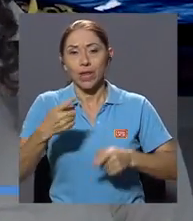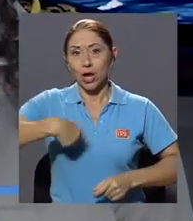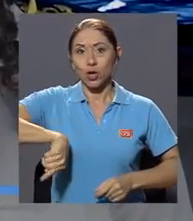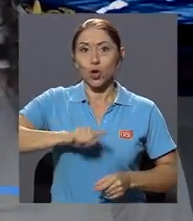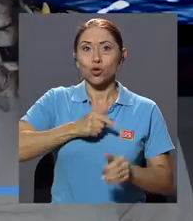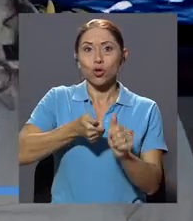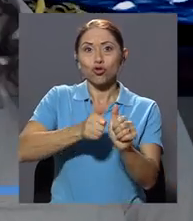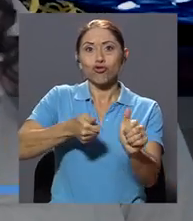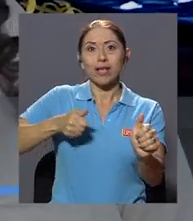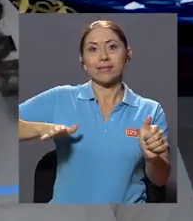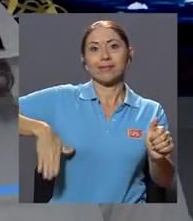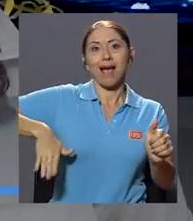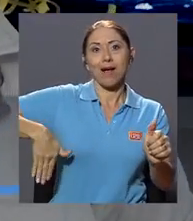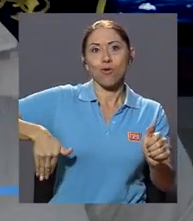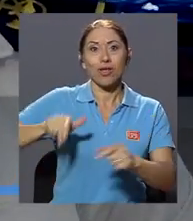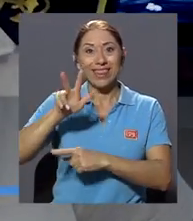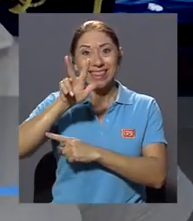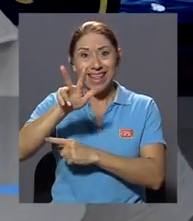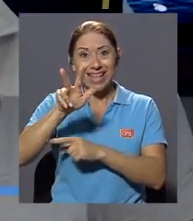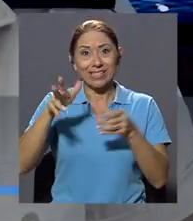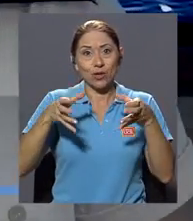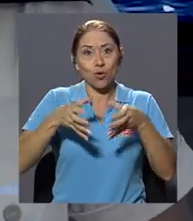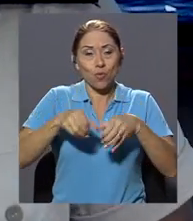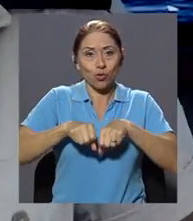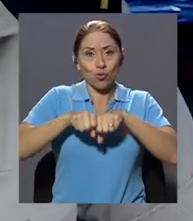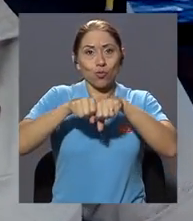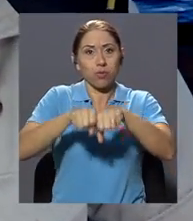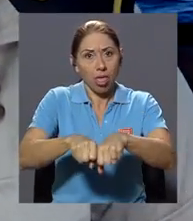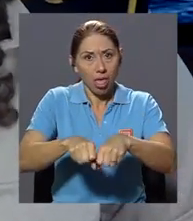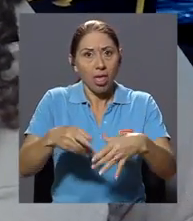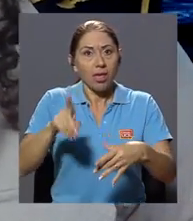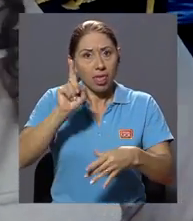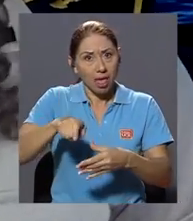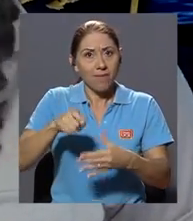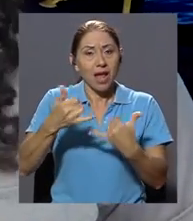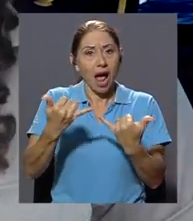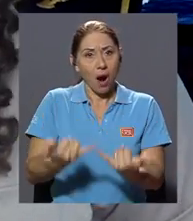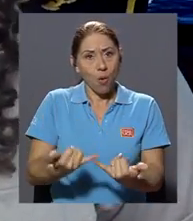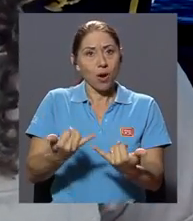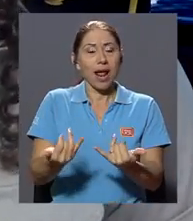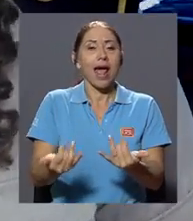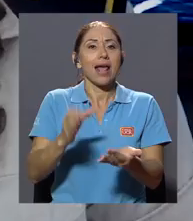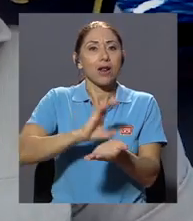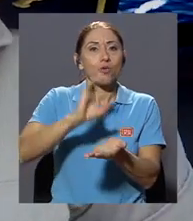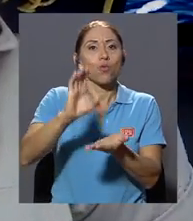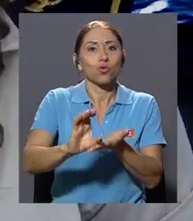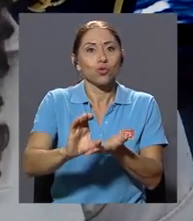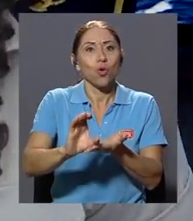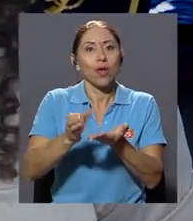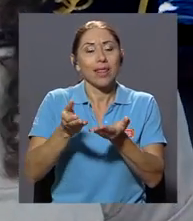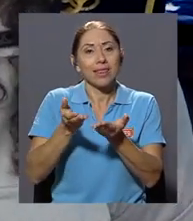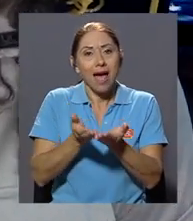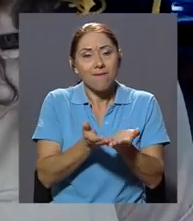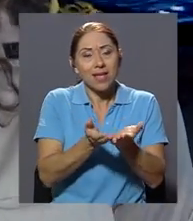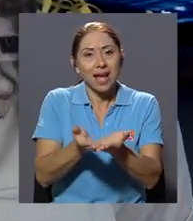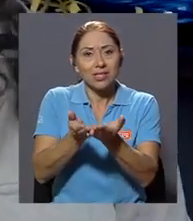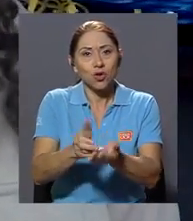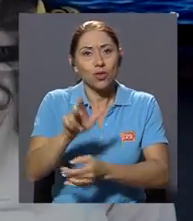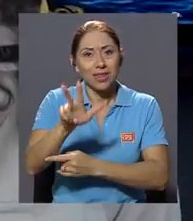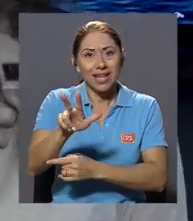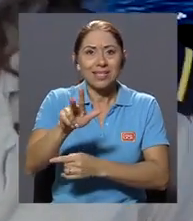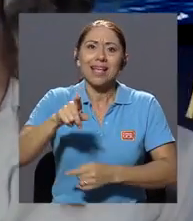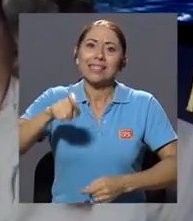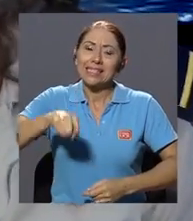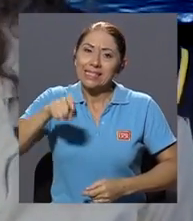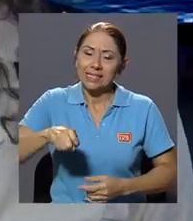generaciones que deben llevar este curso de navegación, tres ahora. Entonces, indispensablemente sería tener